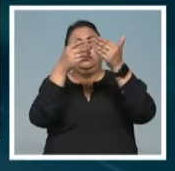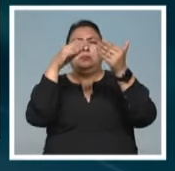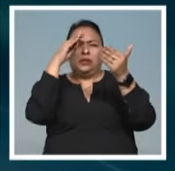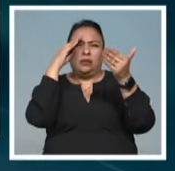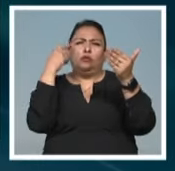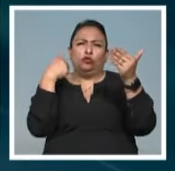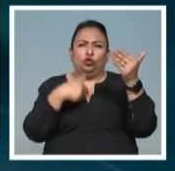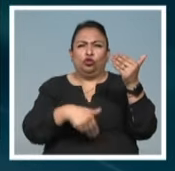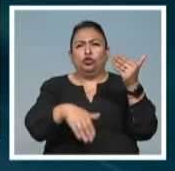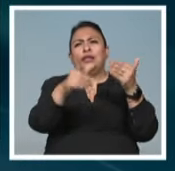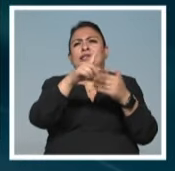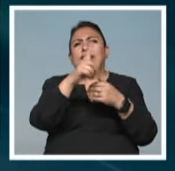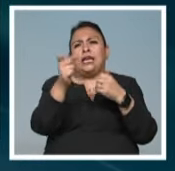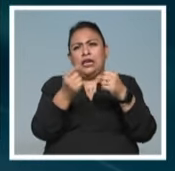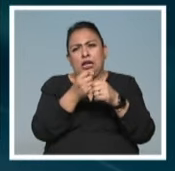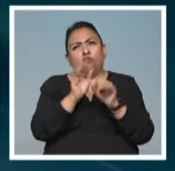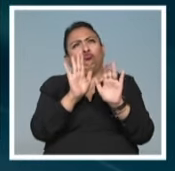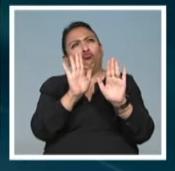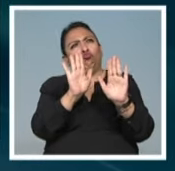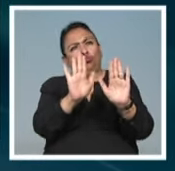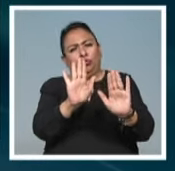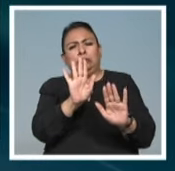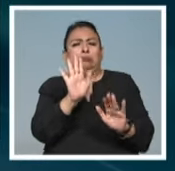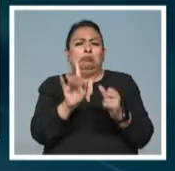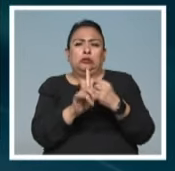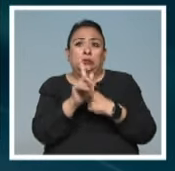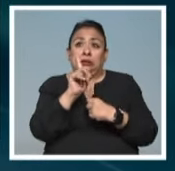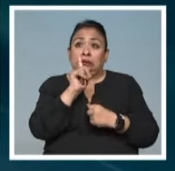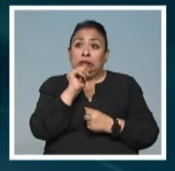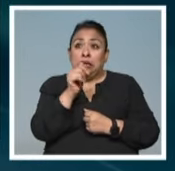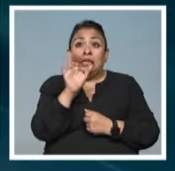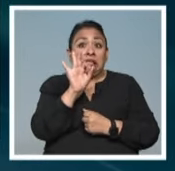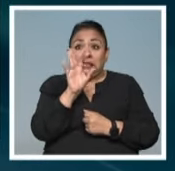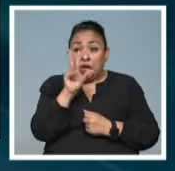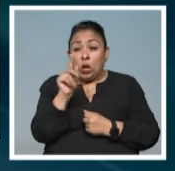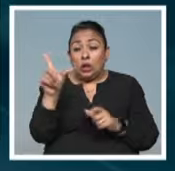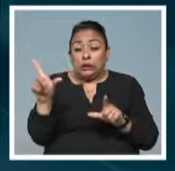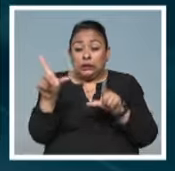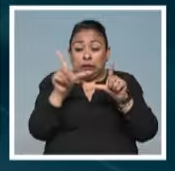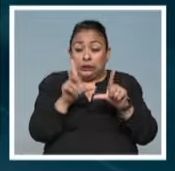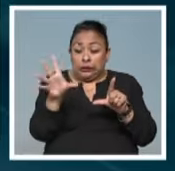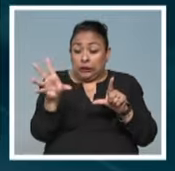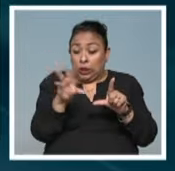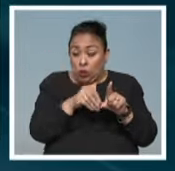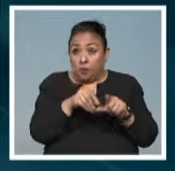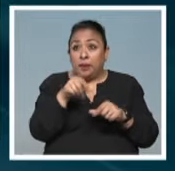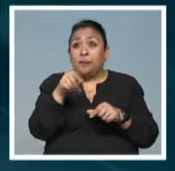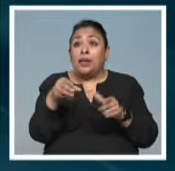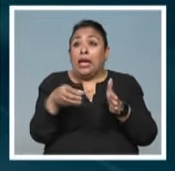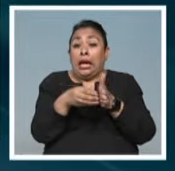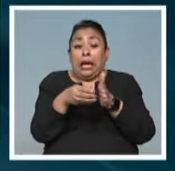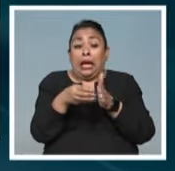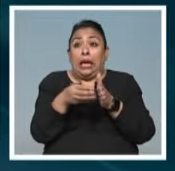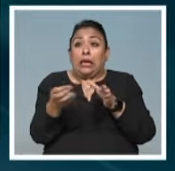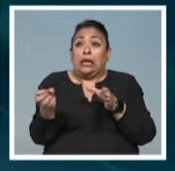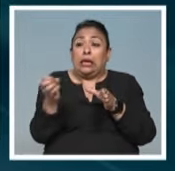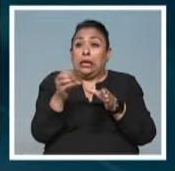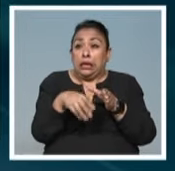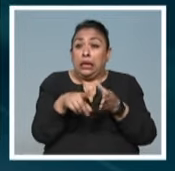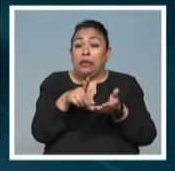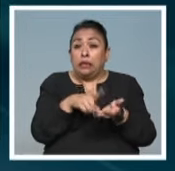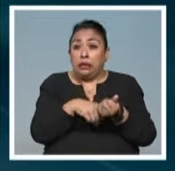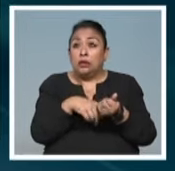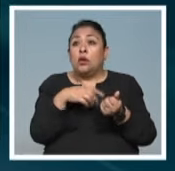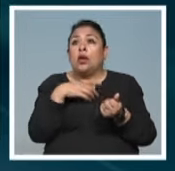a durar hasta los 100 años, sin problema, pero, y si no, pues ahí hay una réplica chiquita. Metí una cajita justo en donde